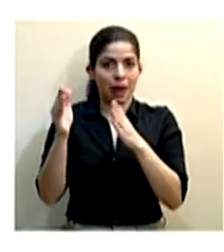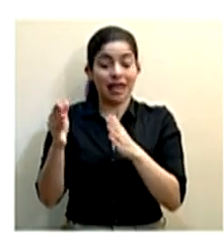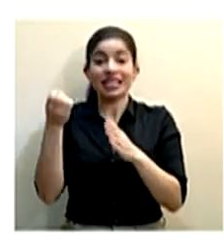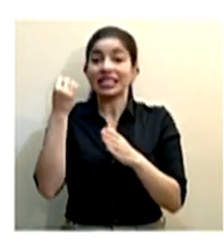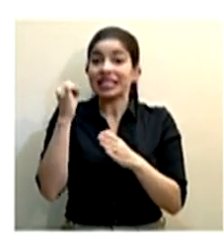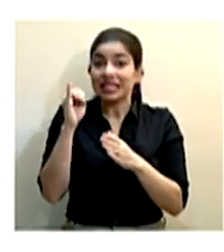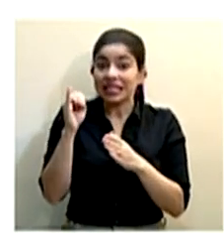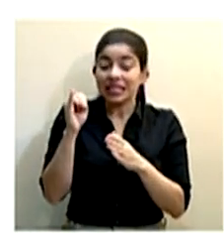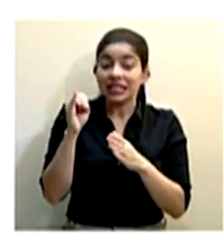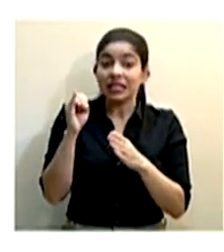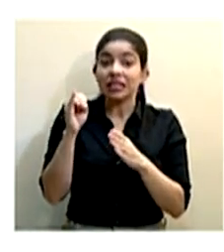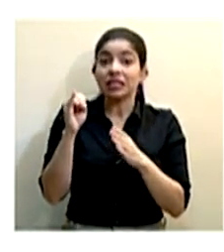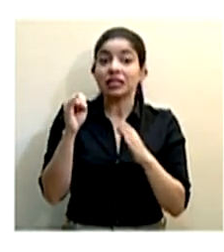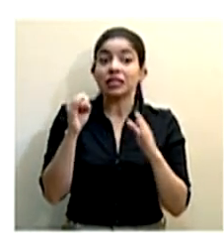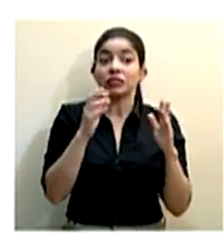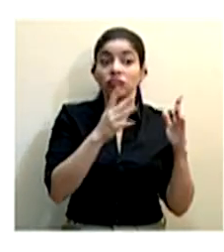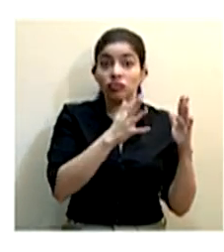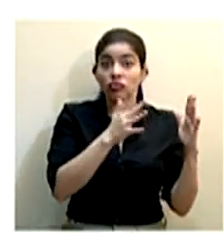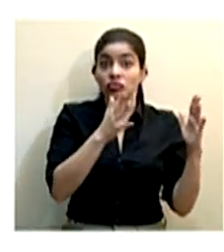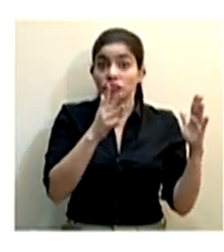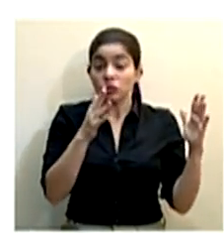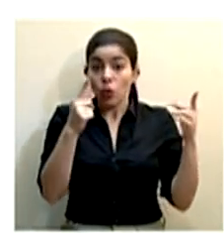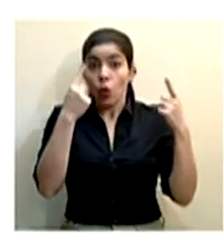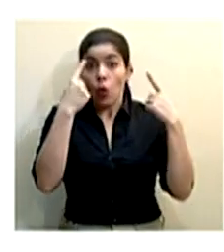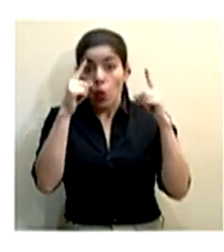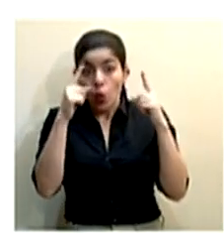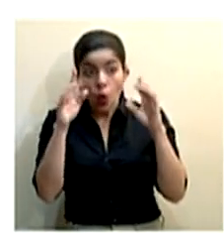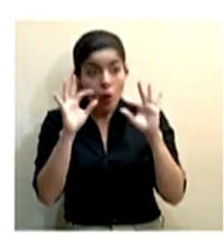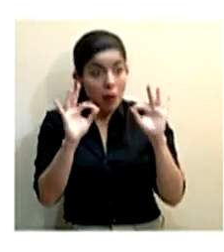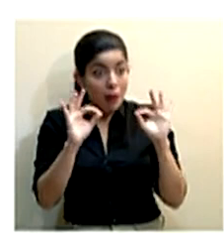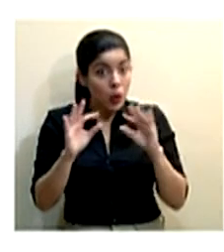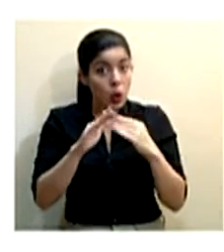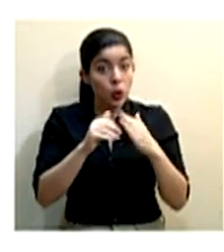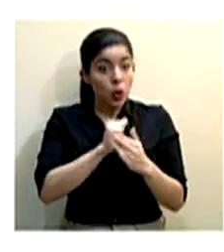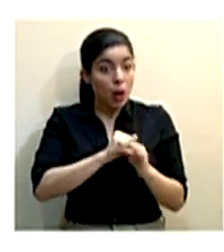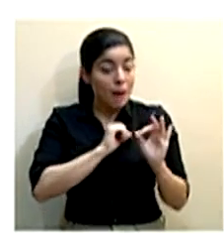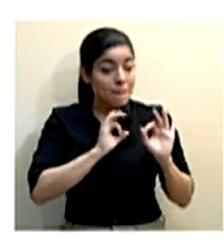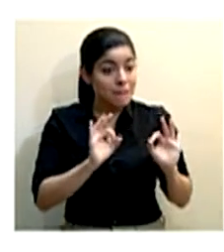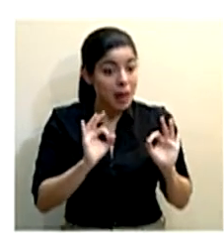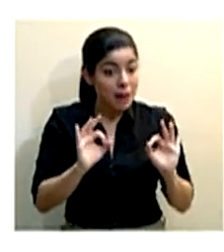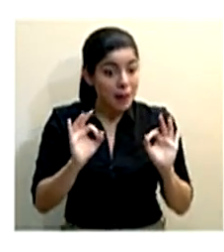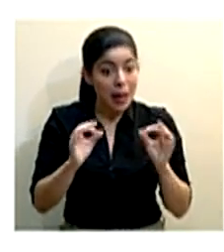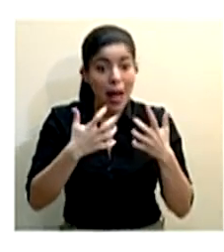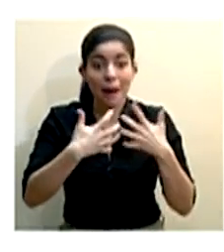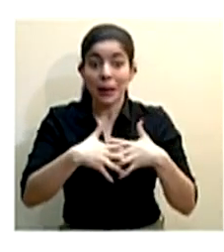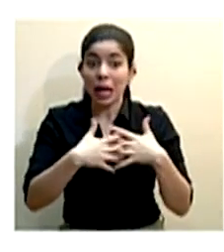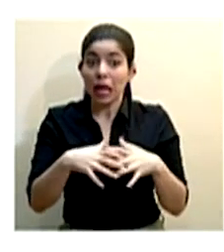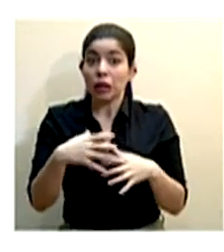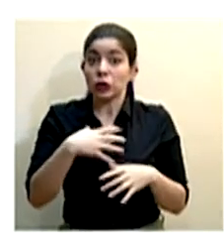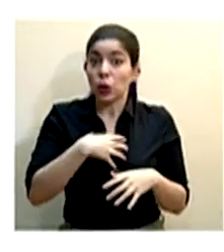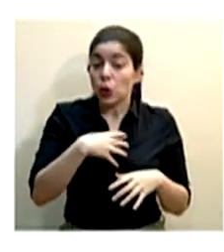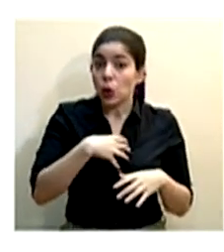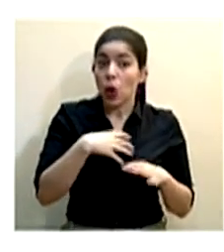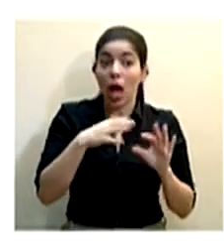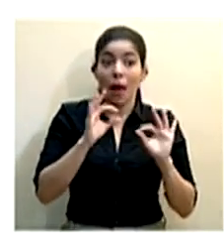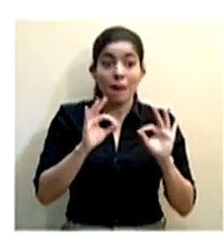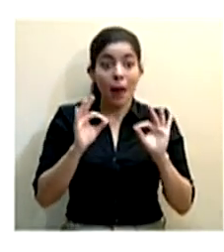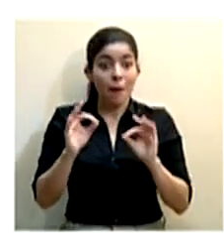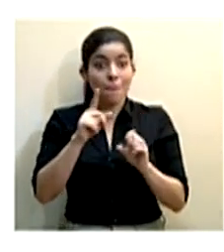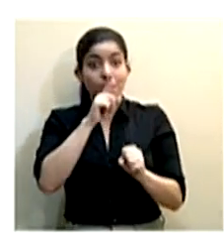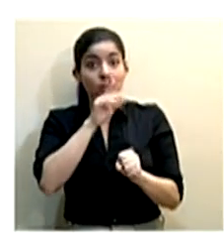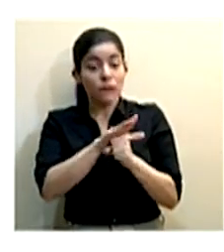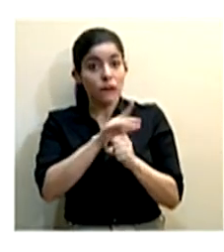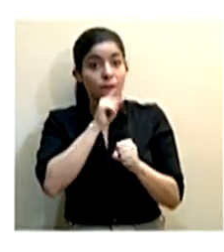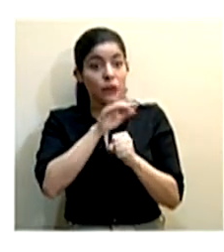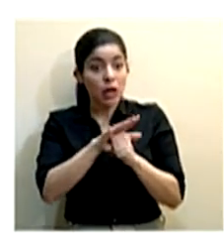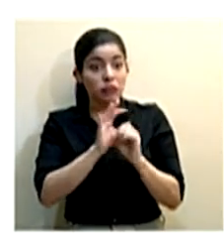logramos esa que se logre de hacer con éxito y todos nos portamos bien y todos los empresarios y los dueños de esos lugares se comprometen